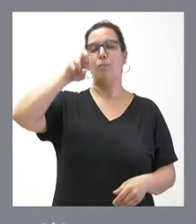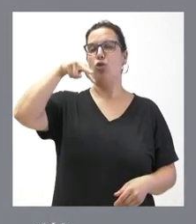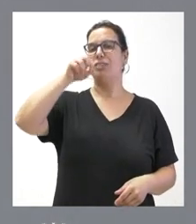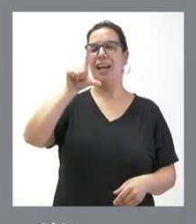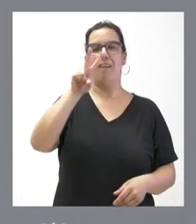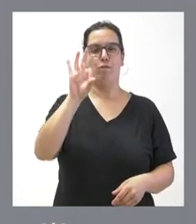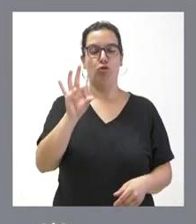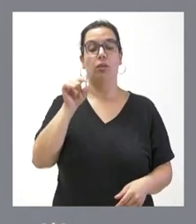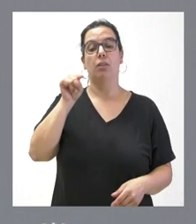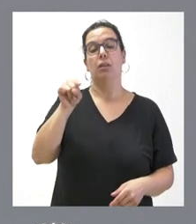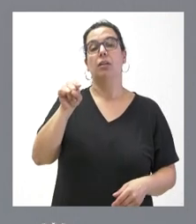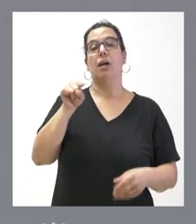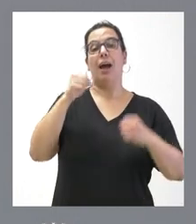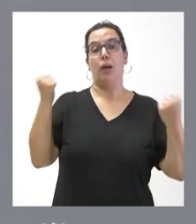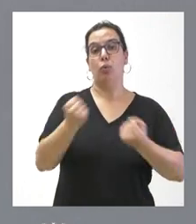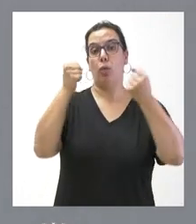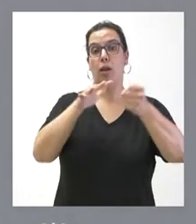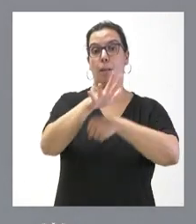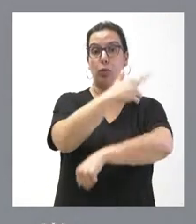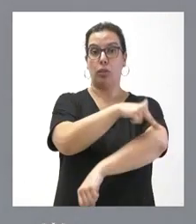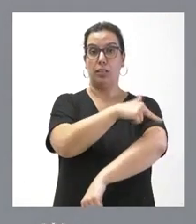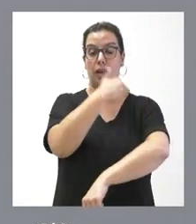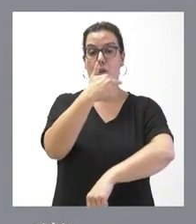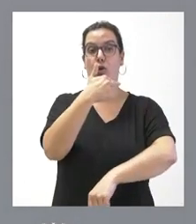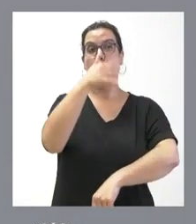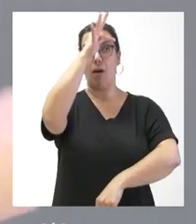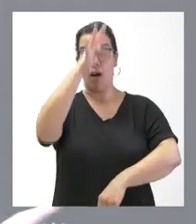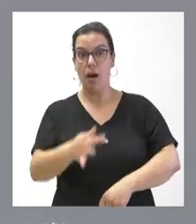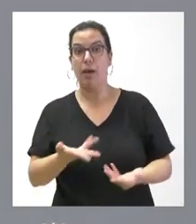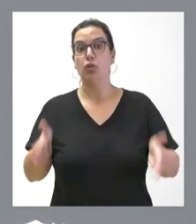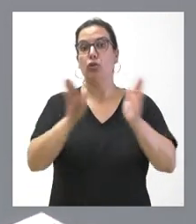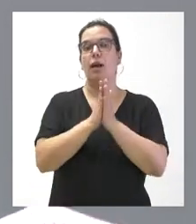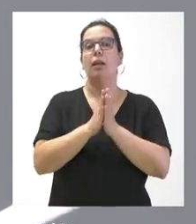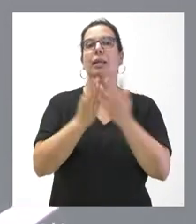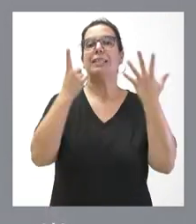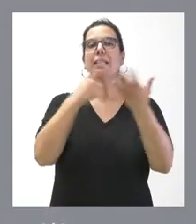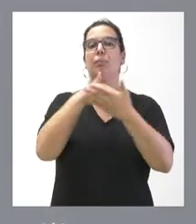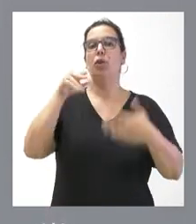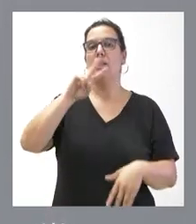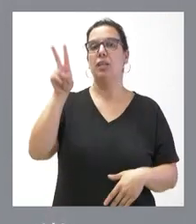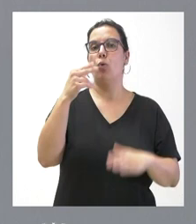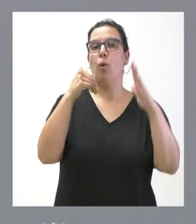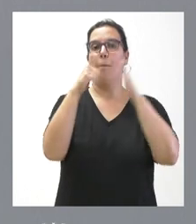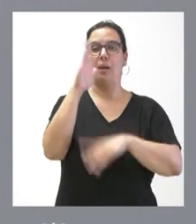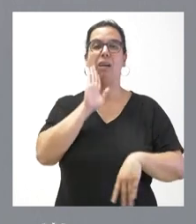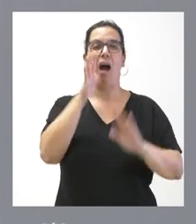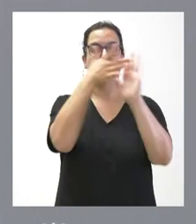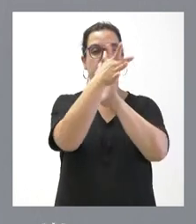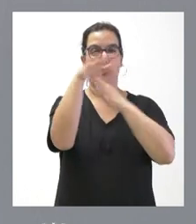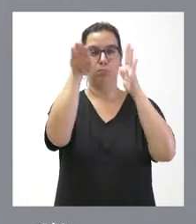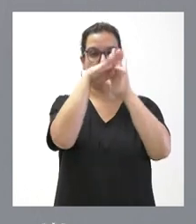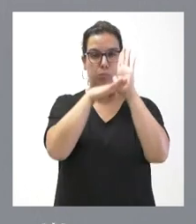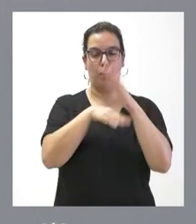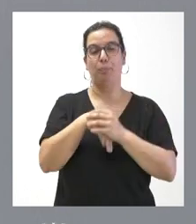en el ámbito sanitario que traemos esta mañana ascienden a más de 6 millones de euros con la descripción que les he citado.